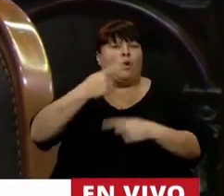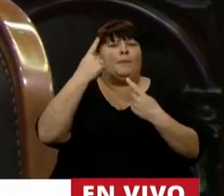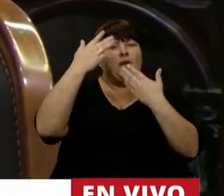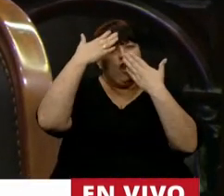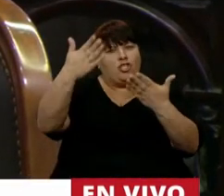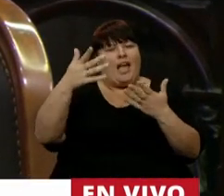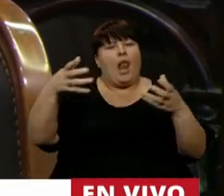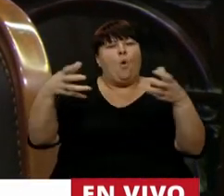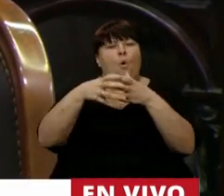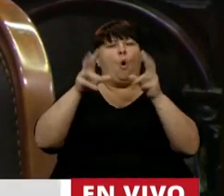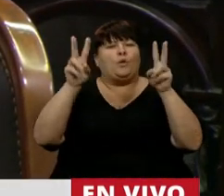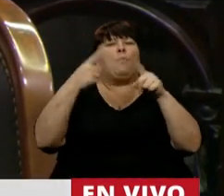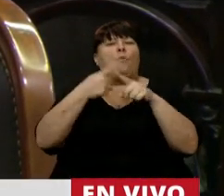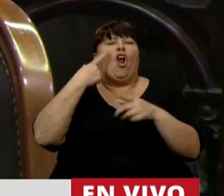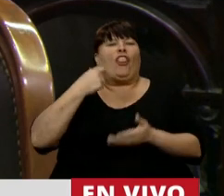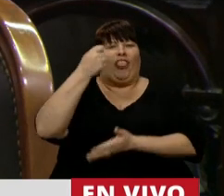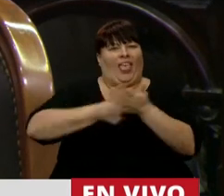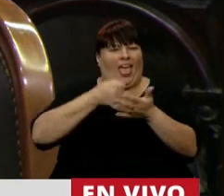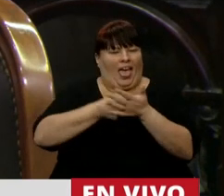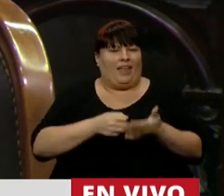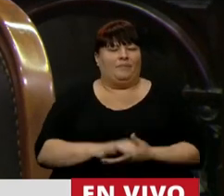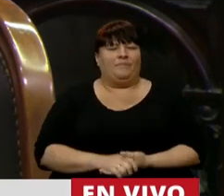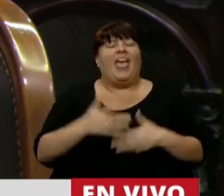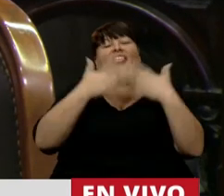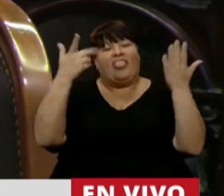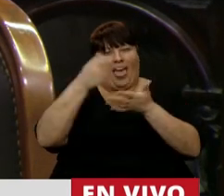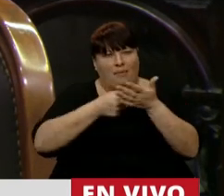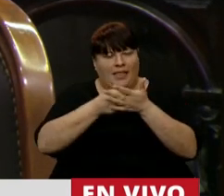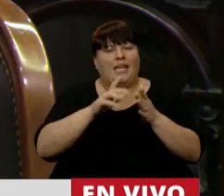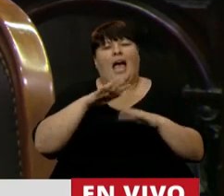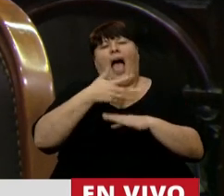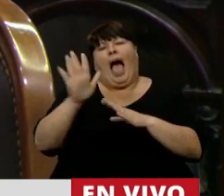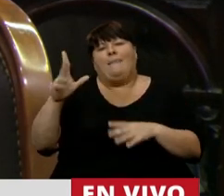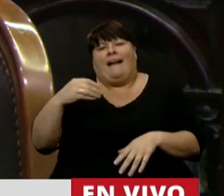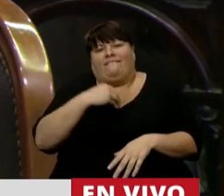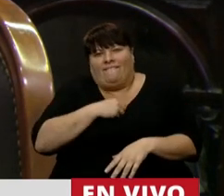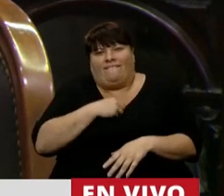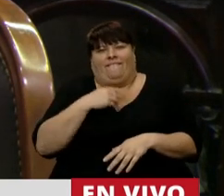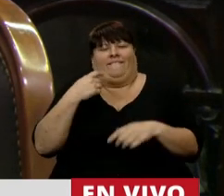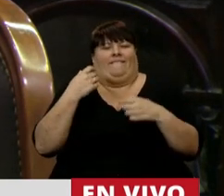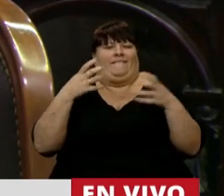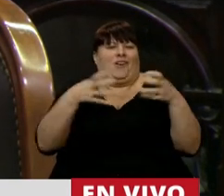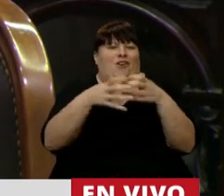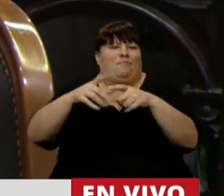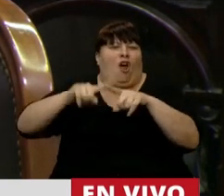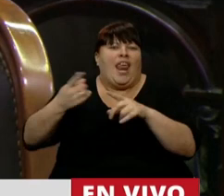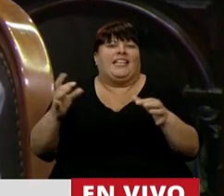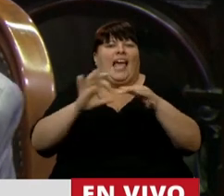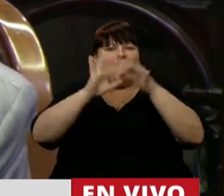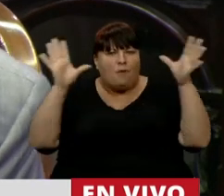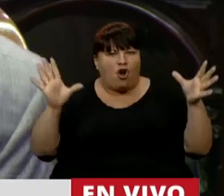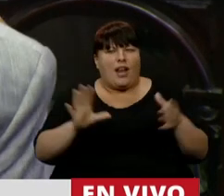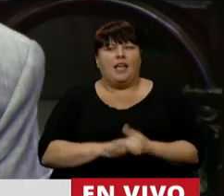colegas del justicialismo por el Día de la Militancia, más allá de la pasión en todas las fuerzas políticas democráticas,